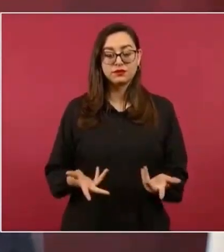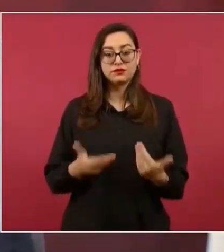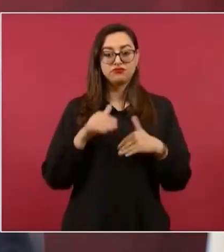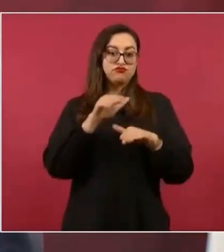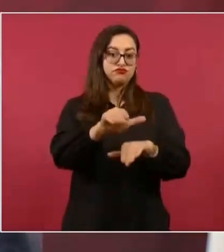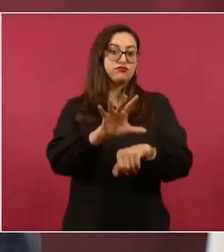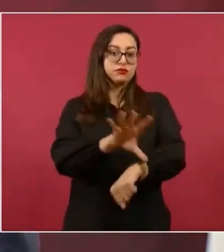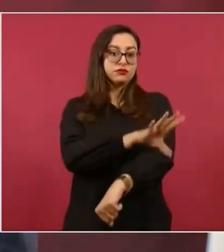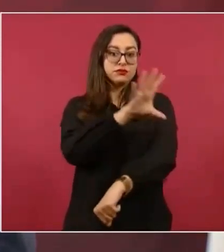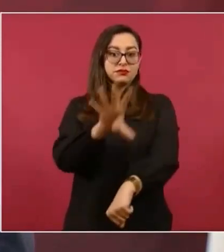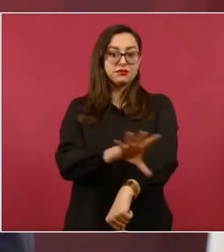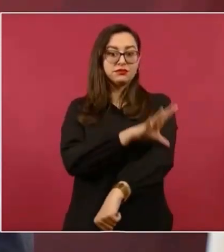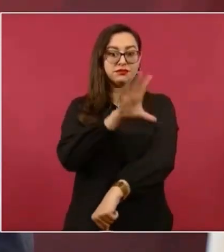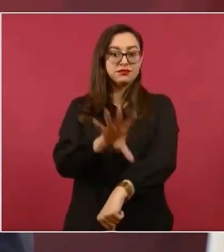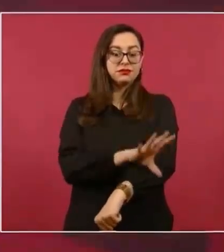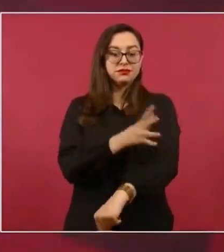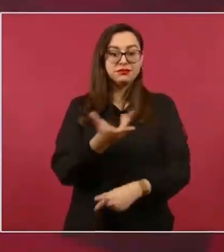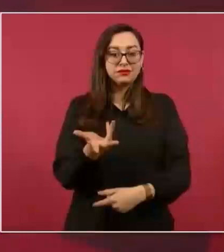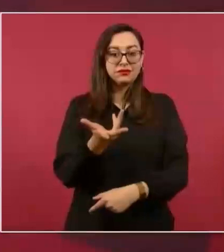eléctrica.